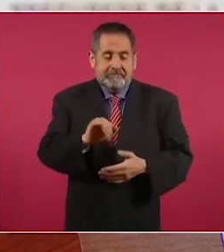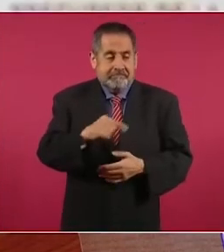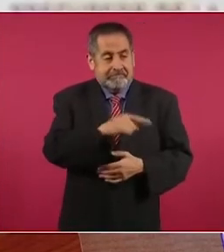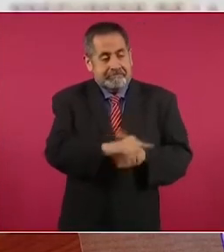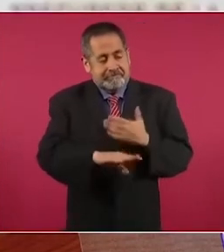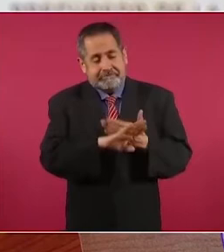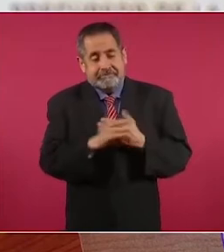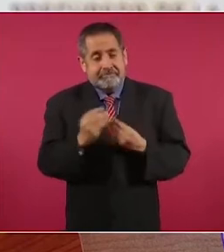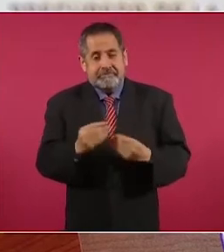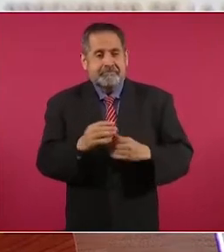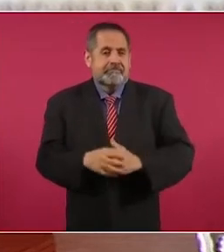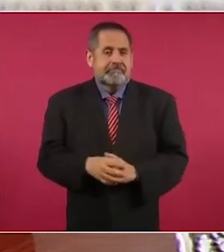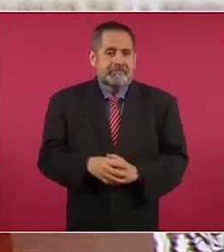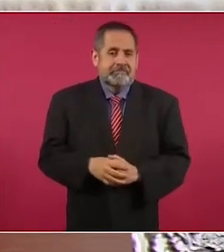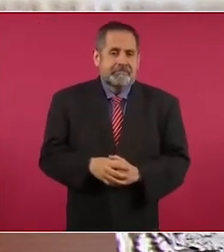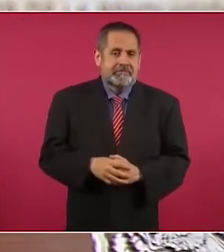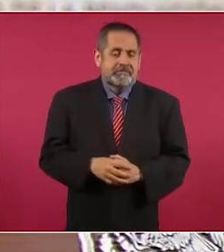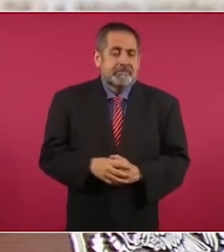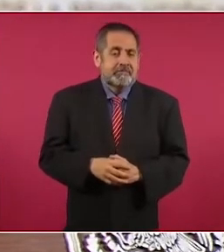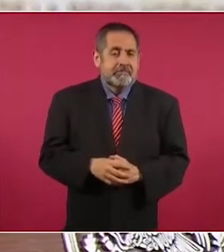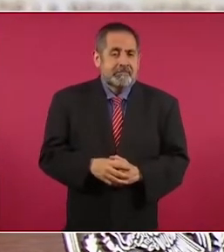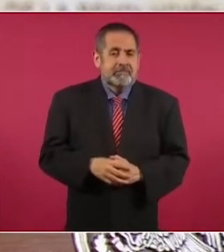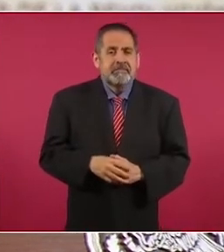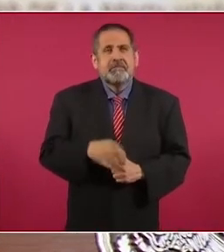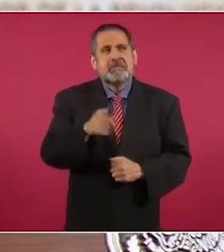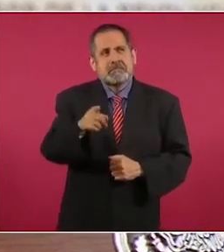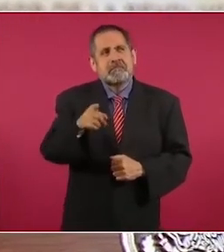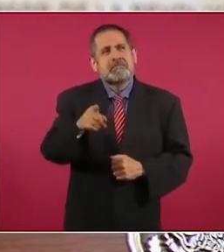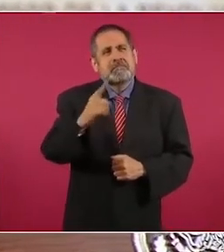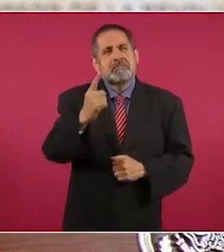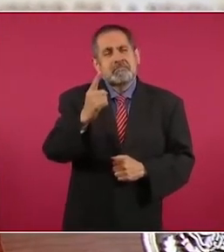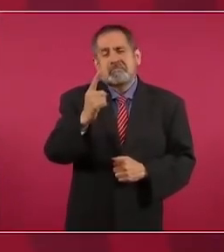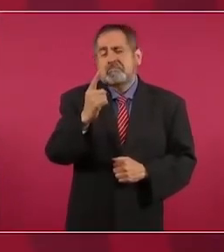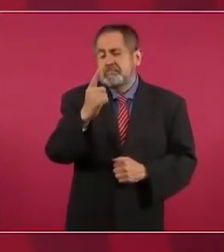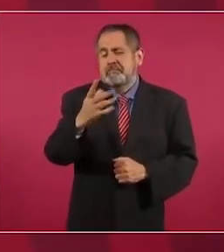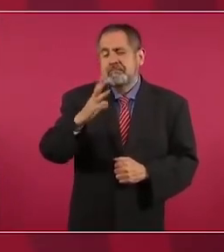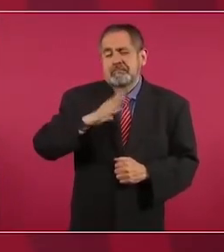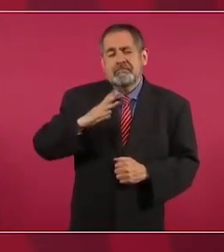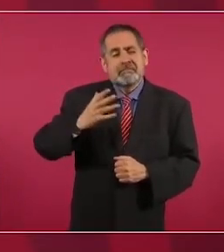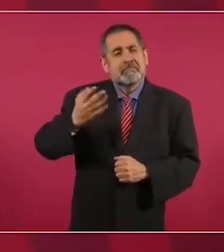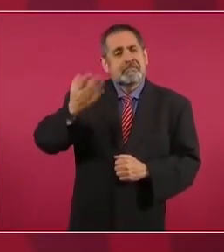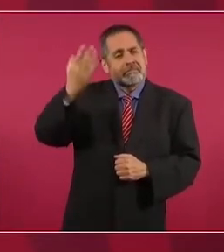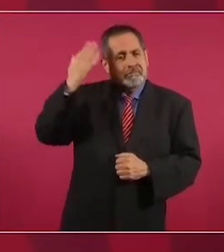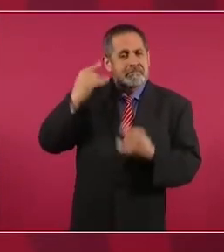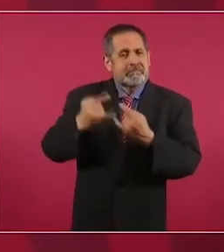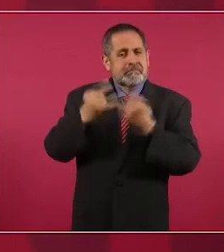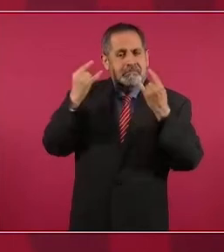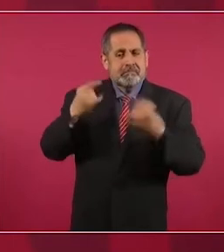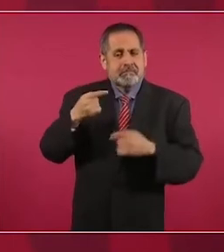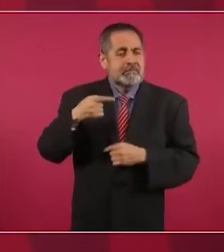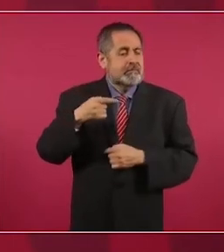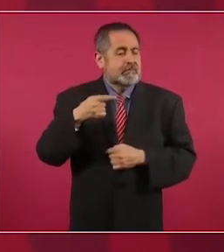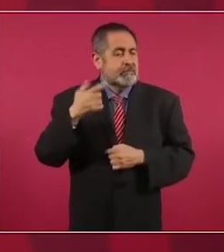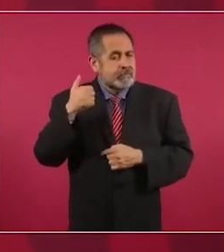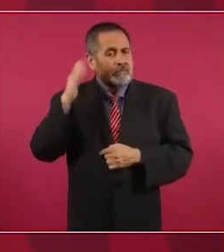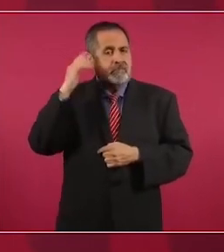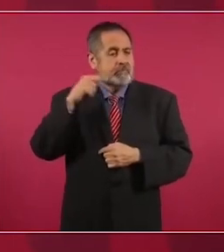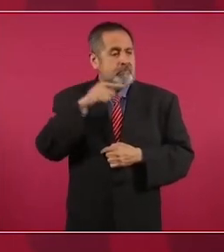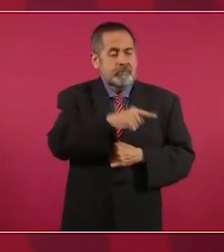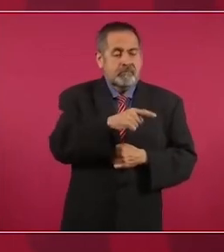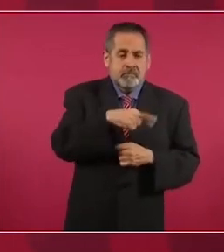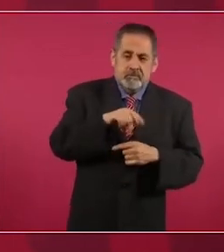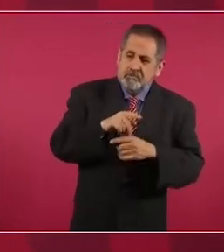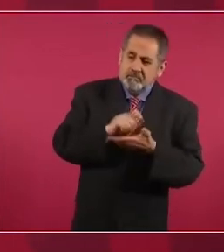solo se veía esto cuando atacaban al